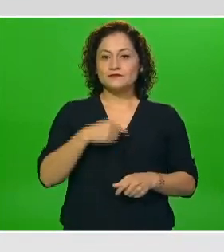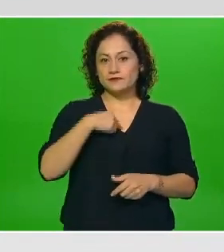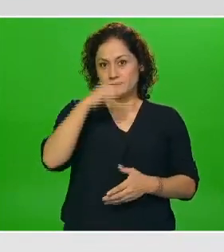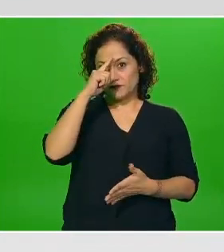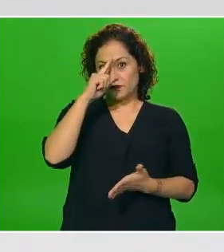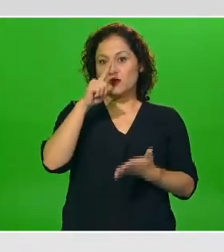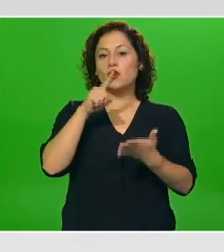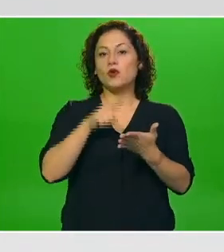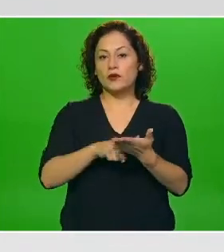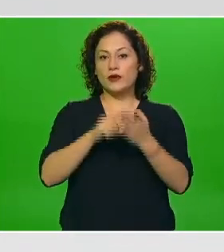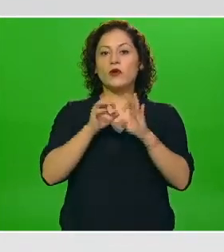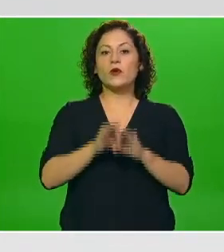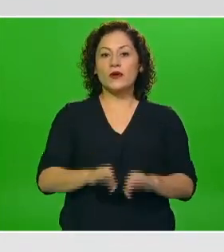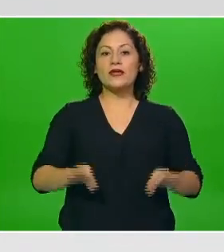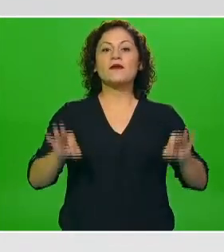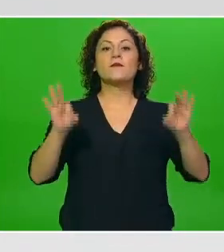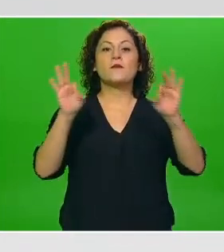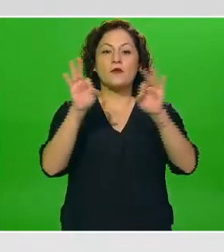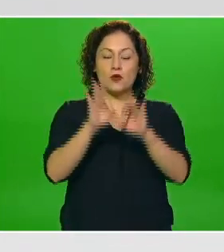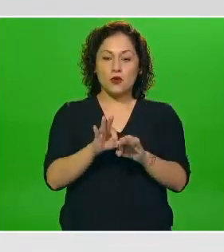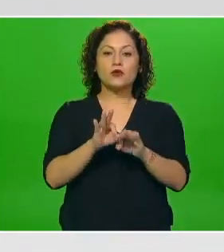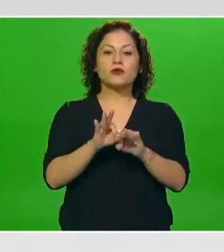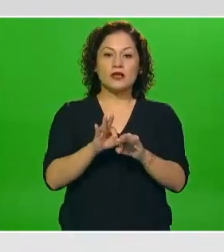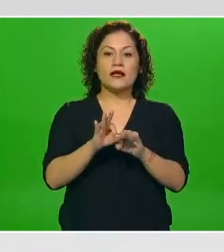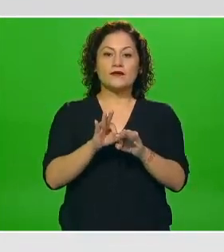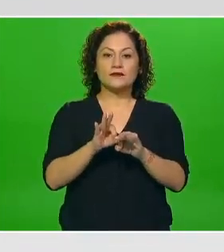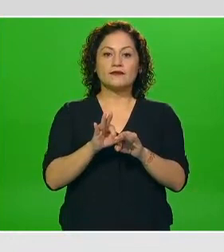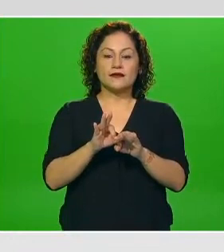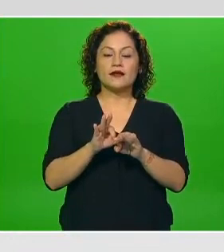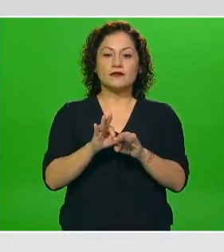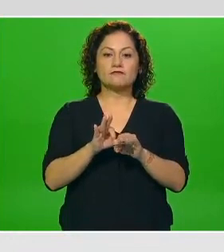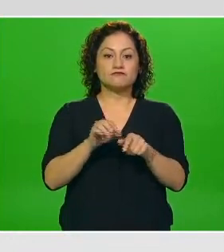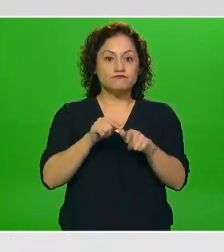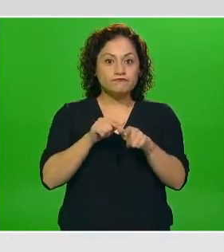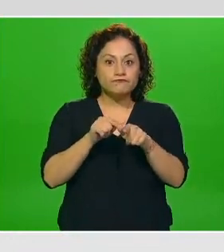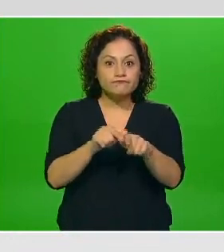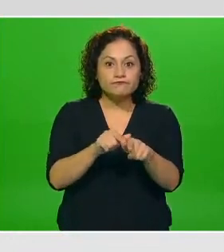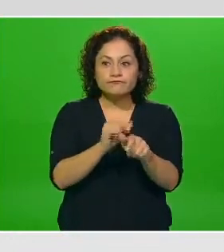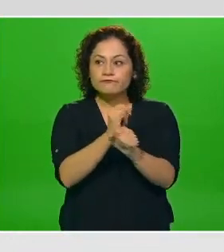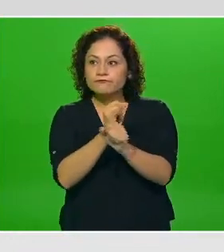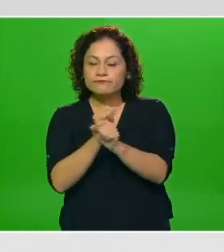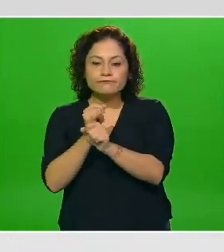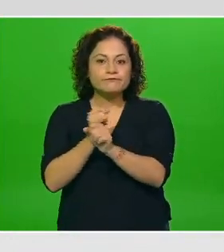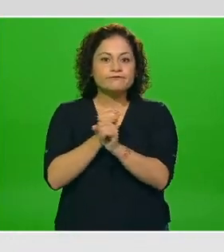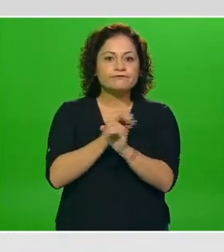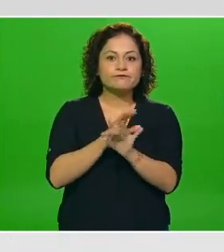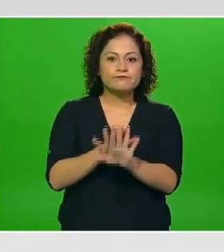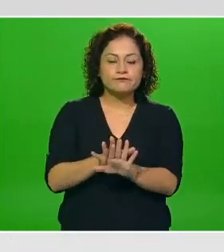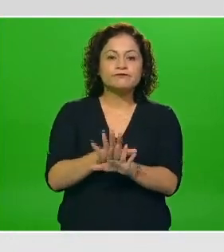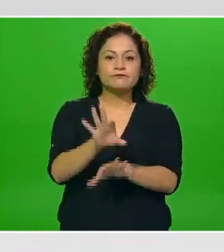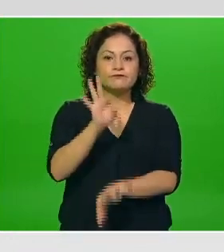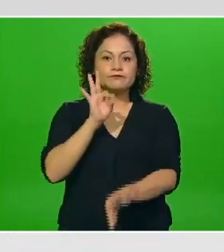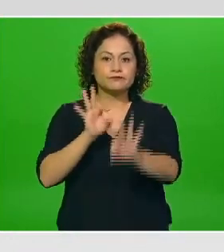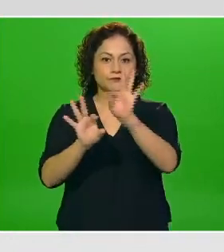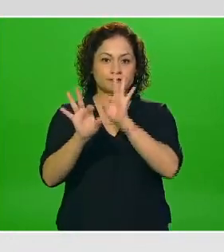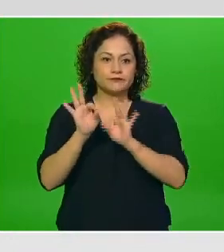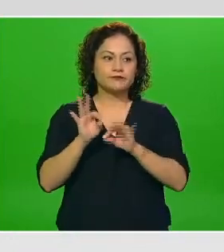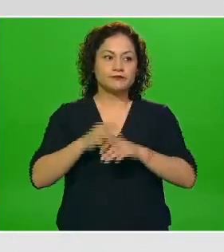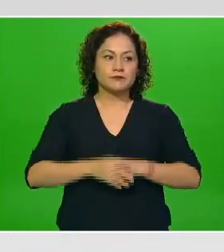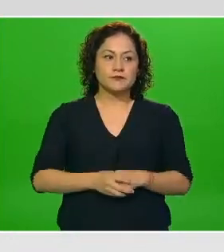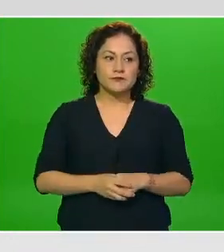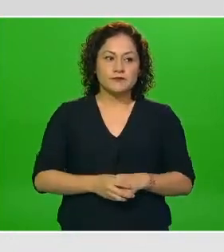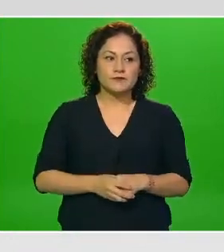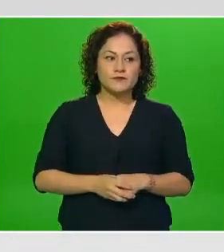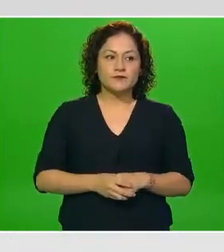el darle seguimiento a través de estas reuniones que estamos teniendo, de esta experiencia con